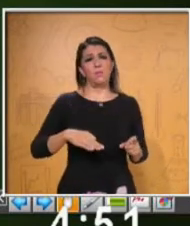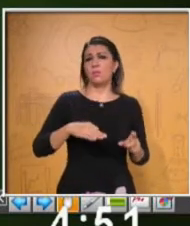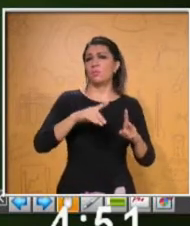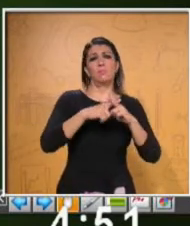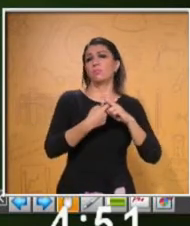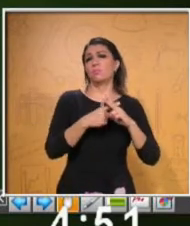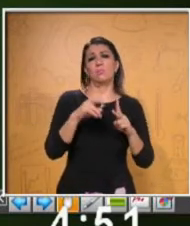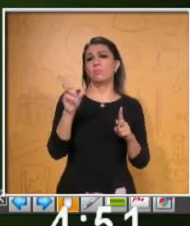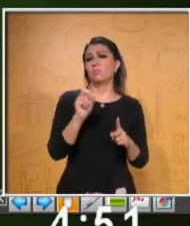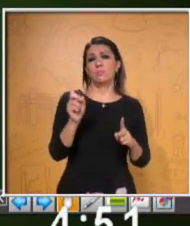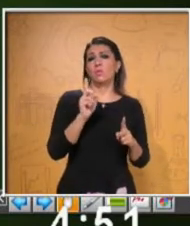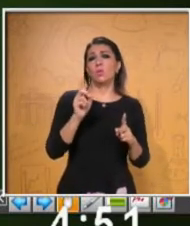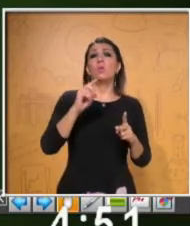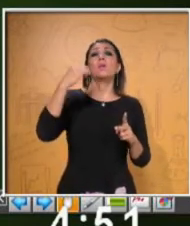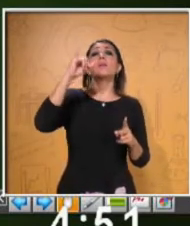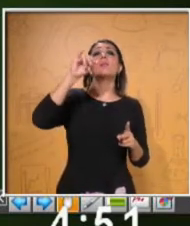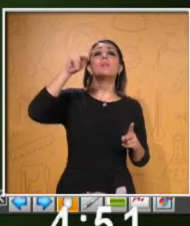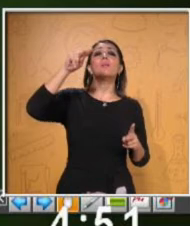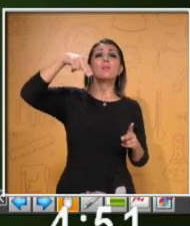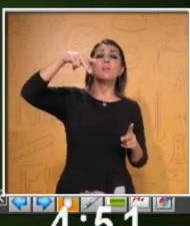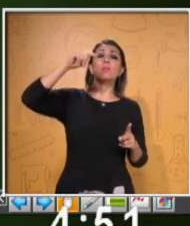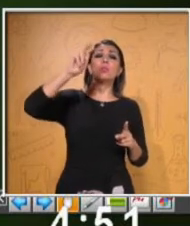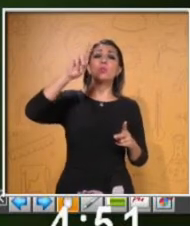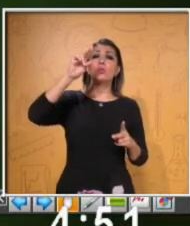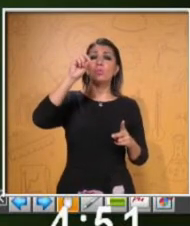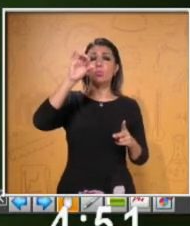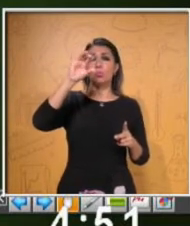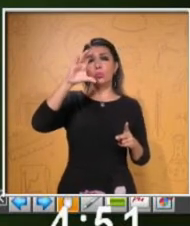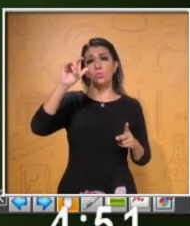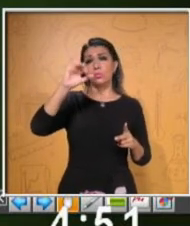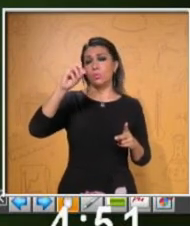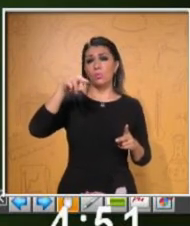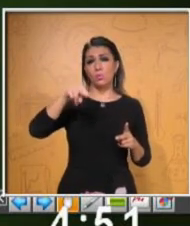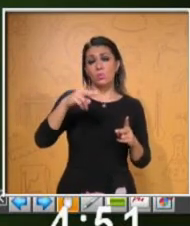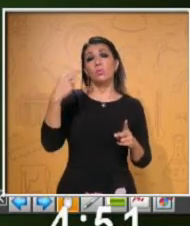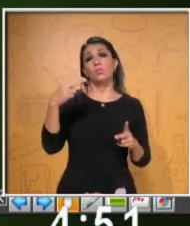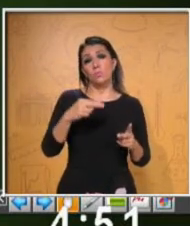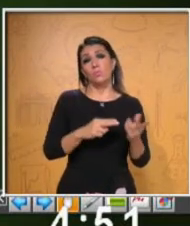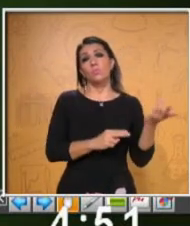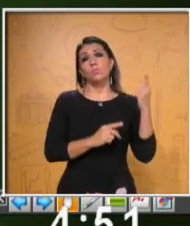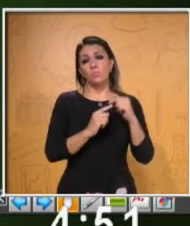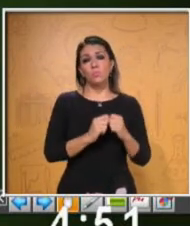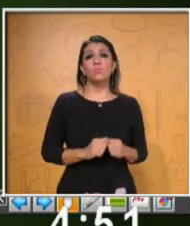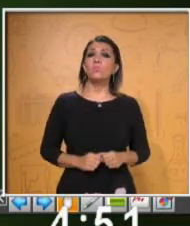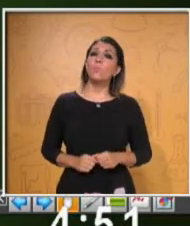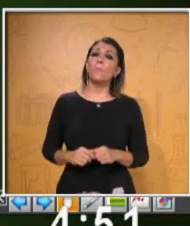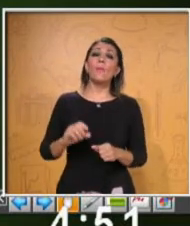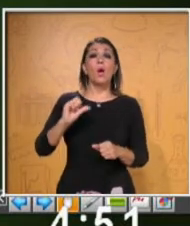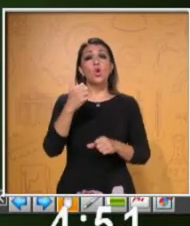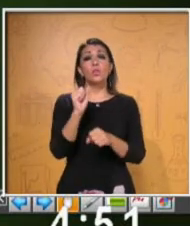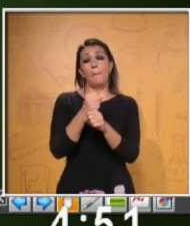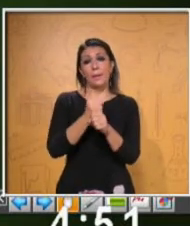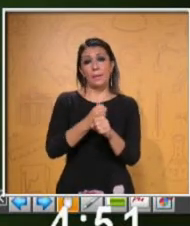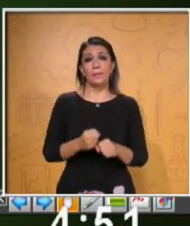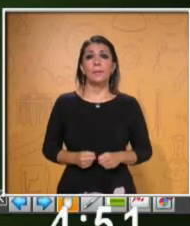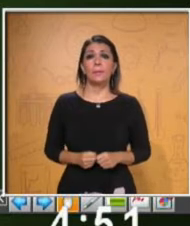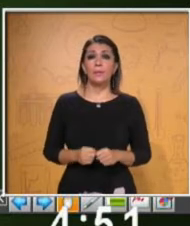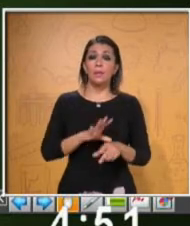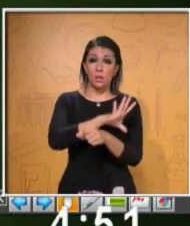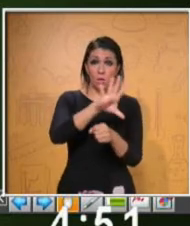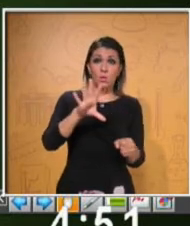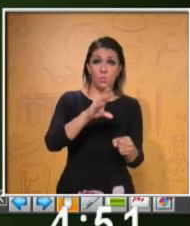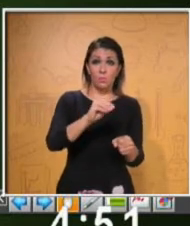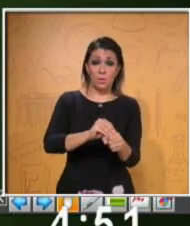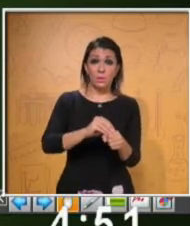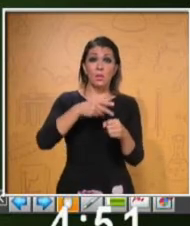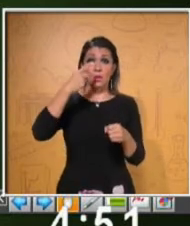El inicio de un texto es la introducción, no la bibliografía. Now we have another exercise. Tenemos otro ejercicio. Dice, completa con